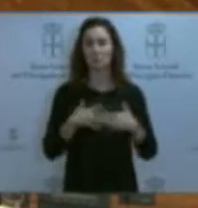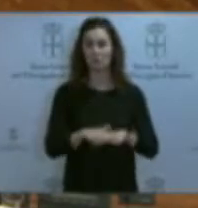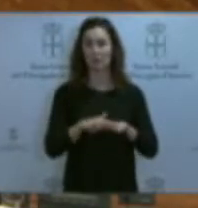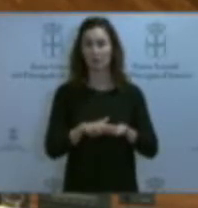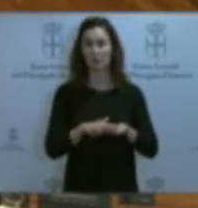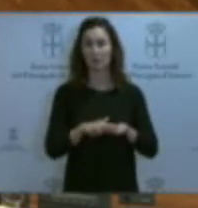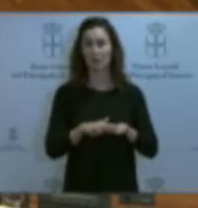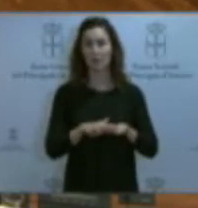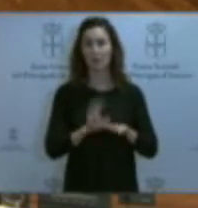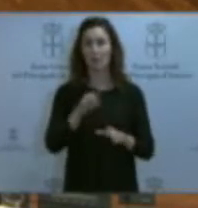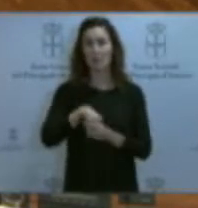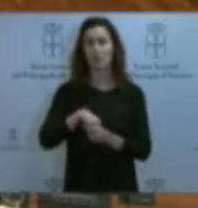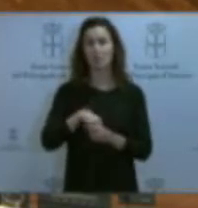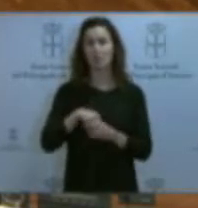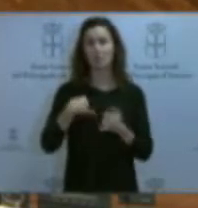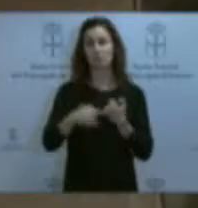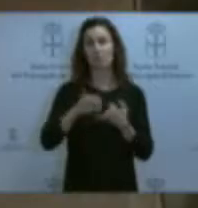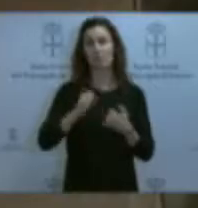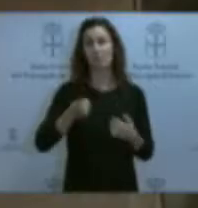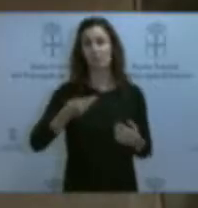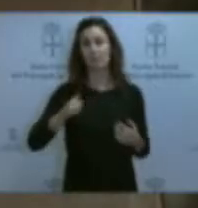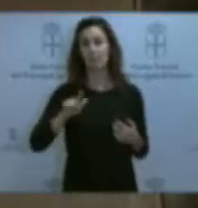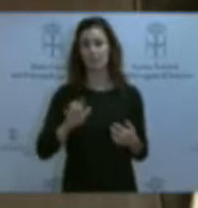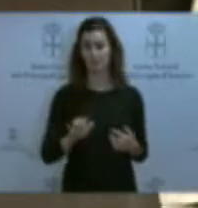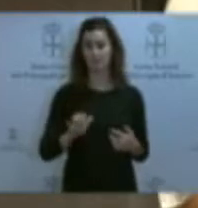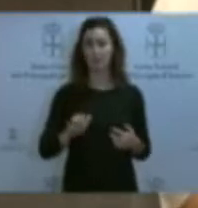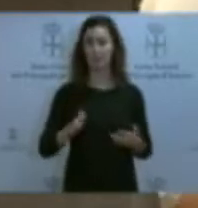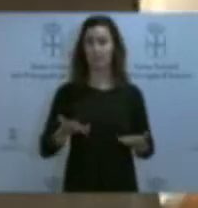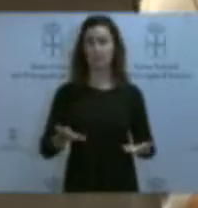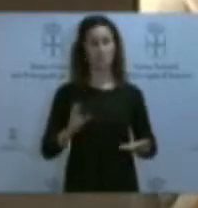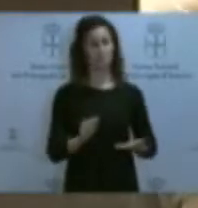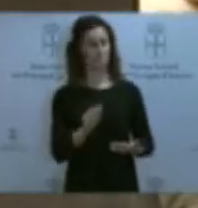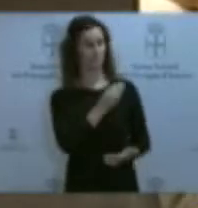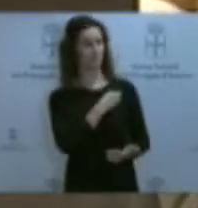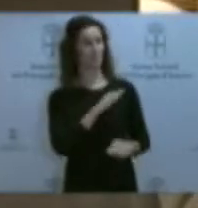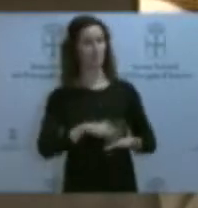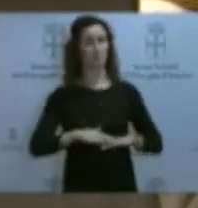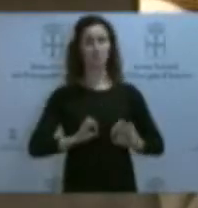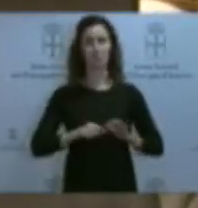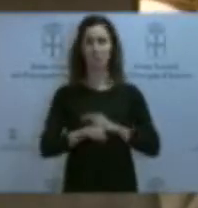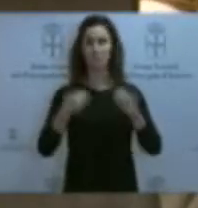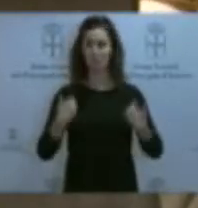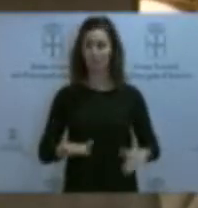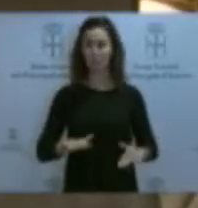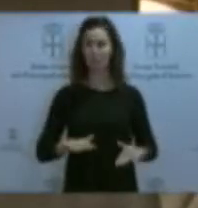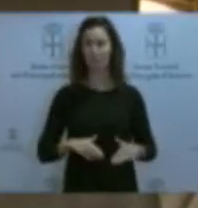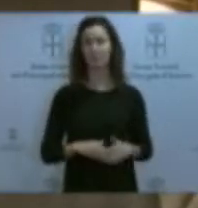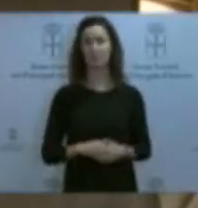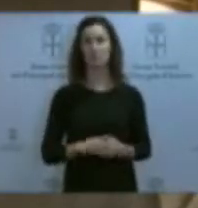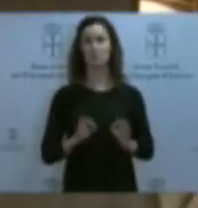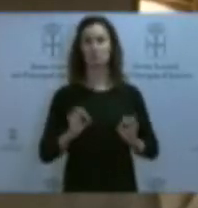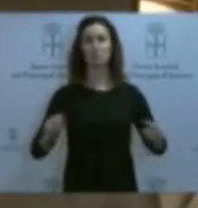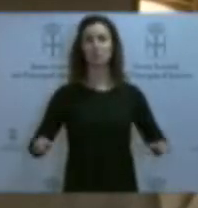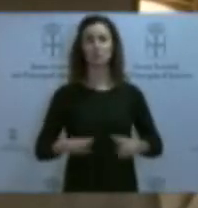es Telecable. Nos preguntamos por las razones. Ha podido pasarle factura la mala gestión de una sociedad